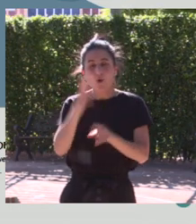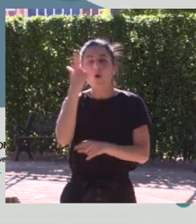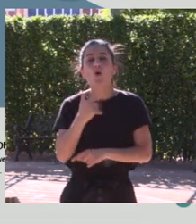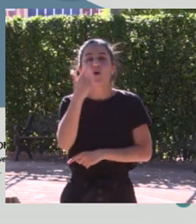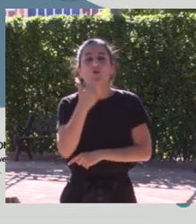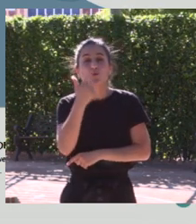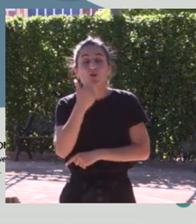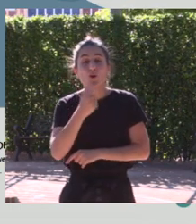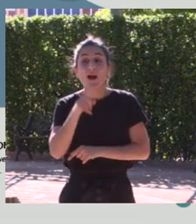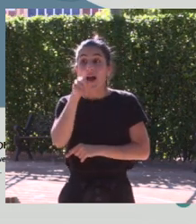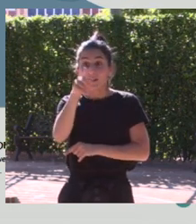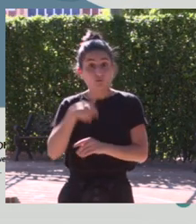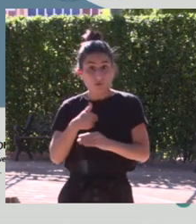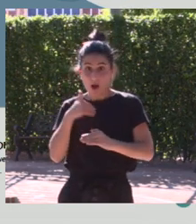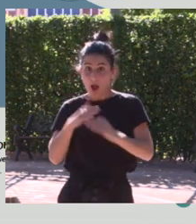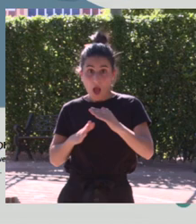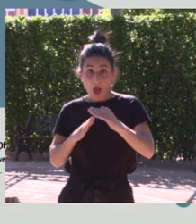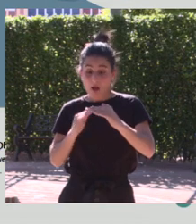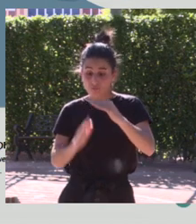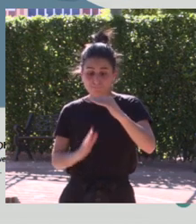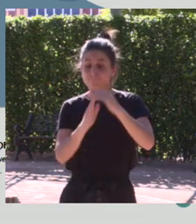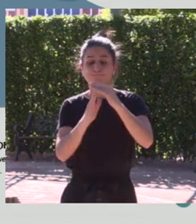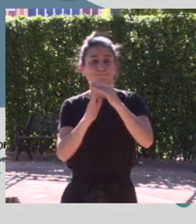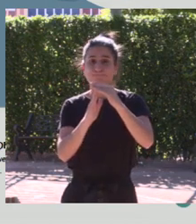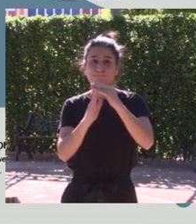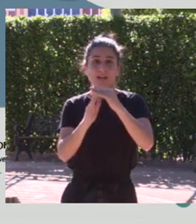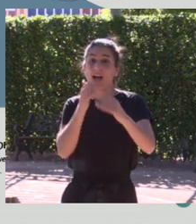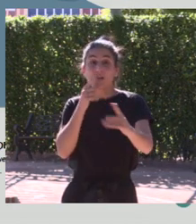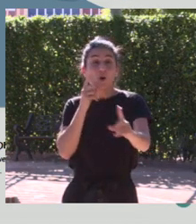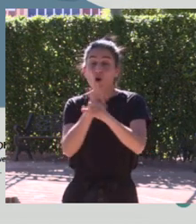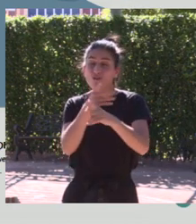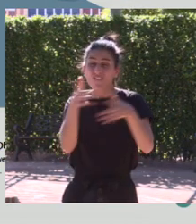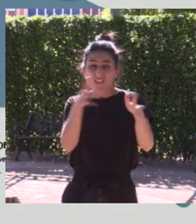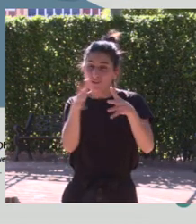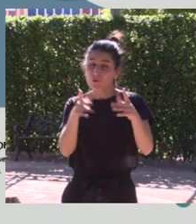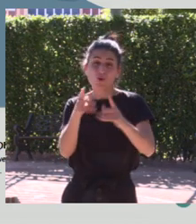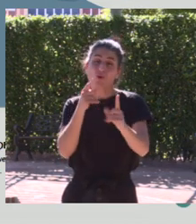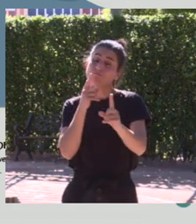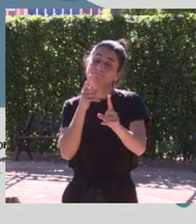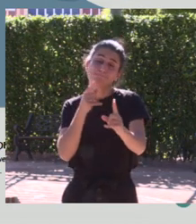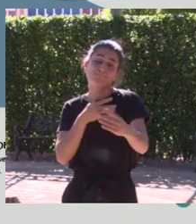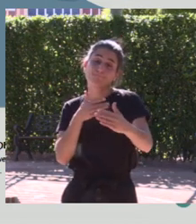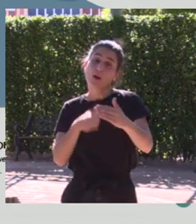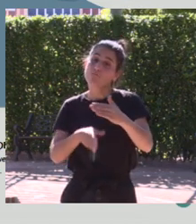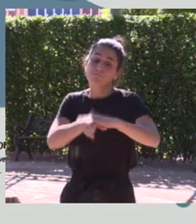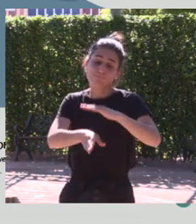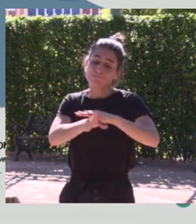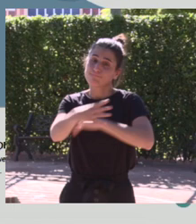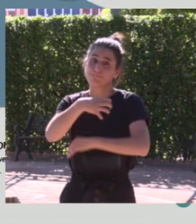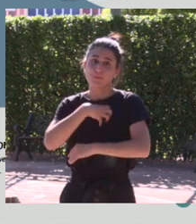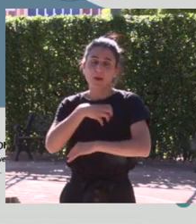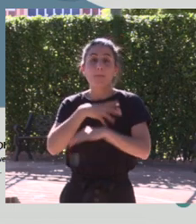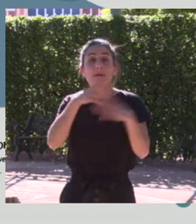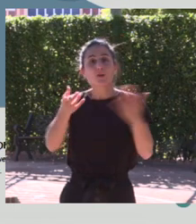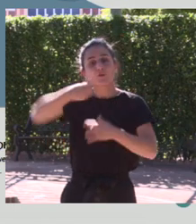triángulo rojo es porque allí no puedes avanzar contra el viento no se puede navegar sin embargo